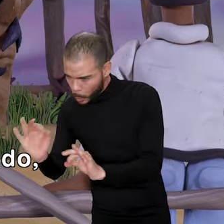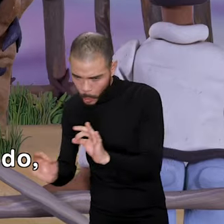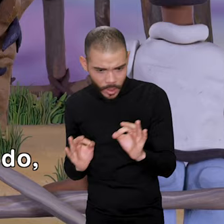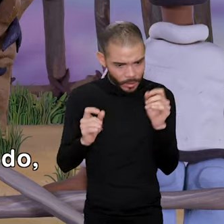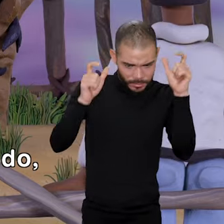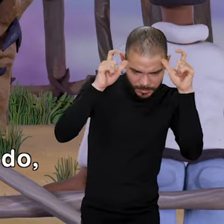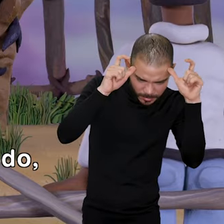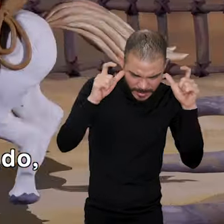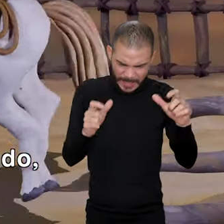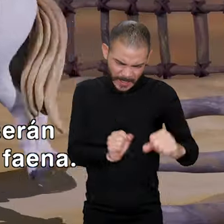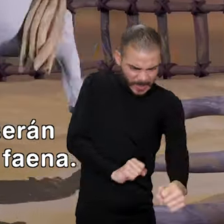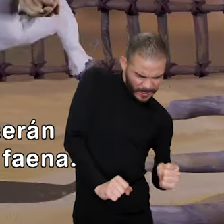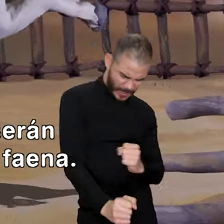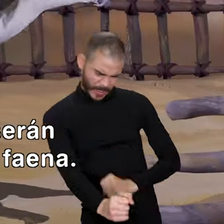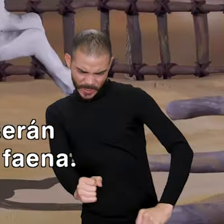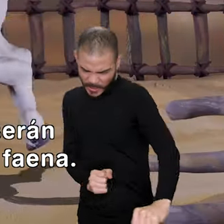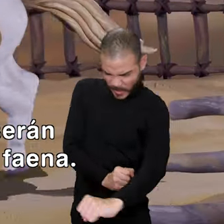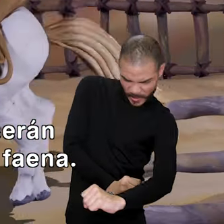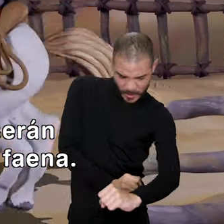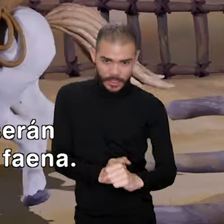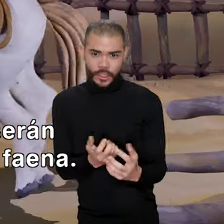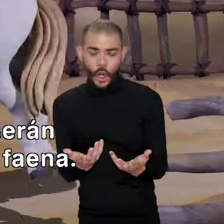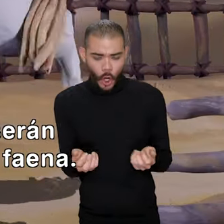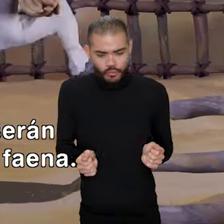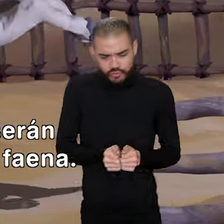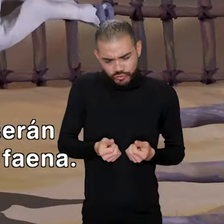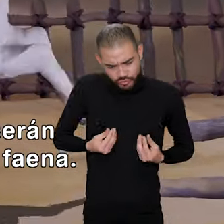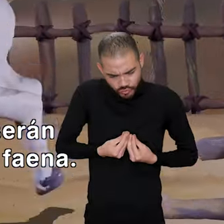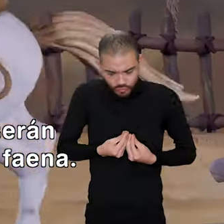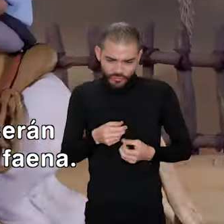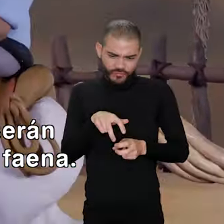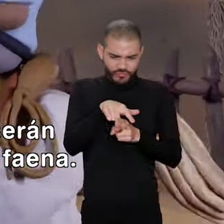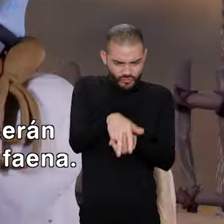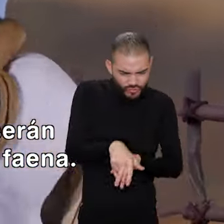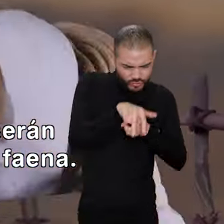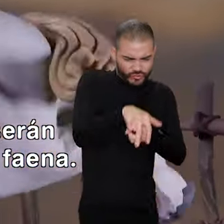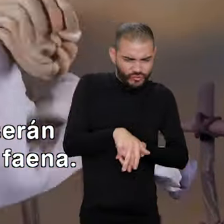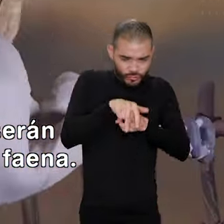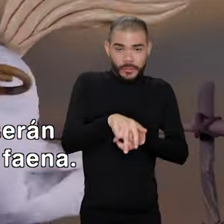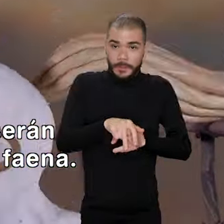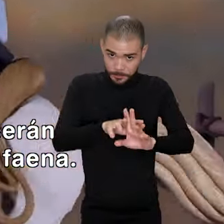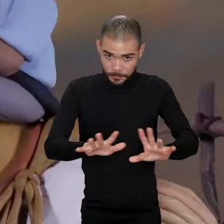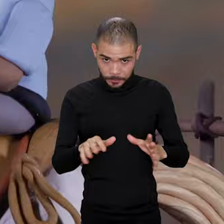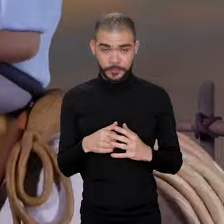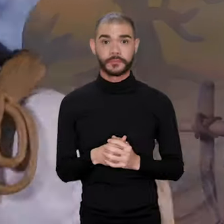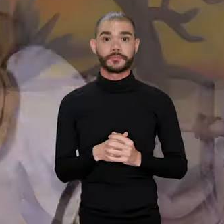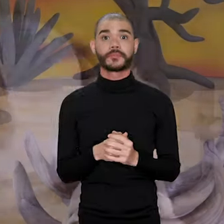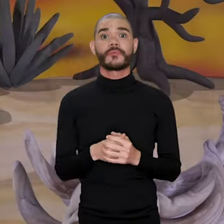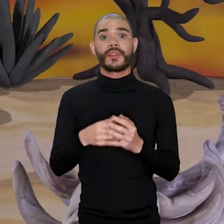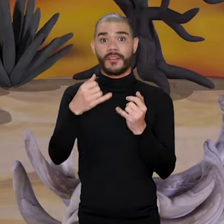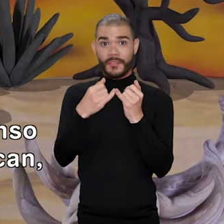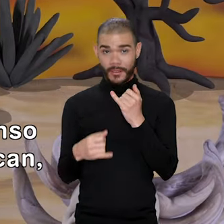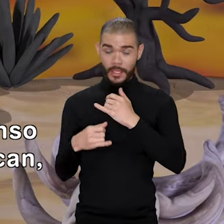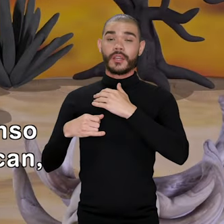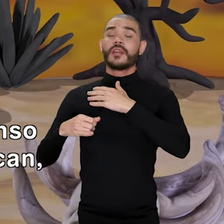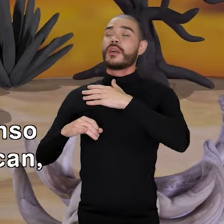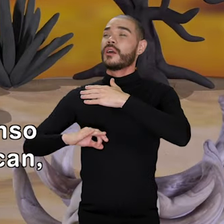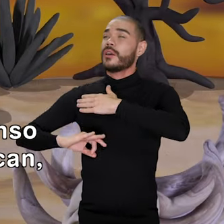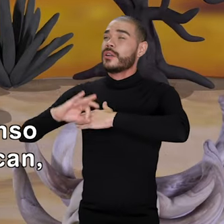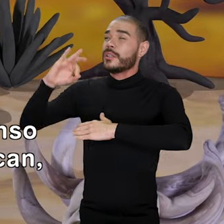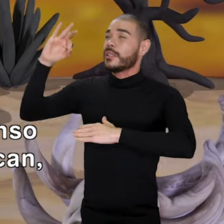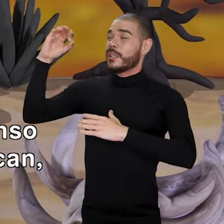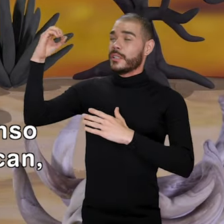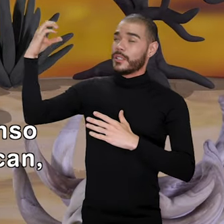su salud y cuidado, y doman y adiestlan a los que serán sus inseparables compañeros de faena. Cuando el